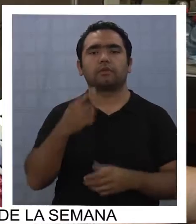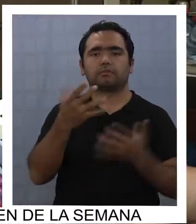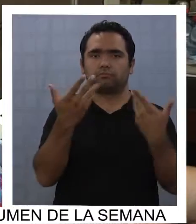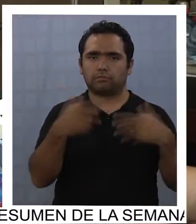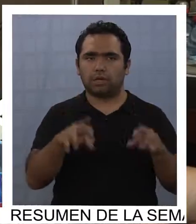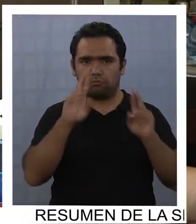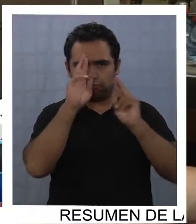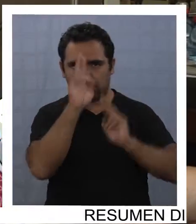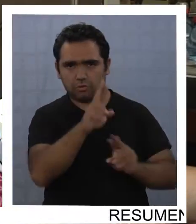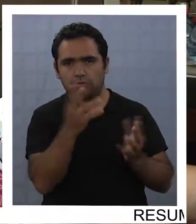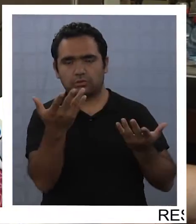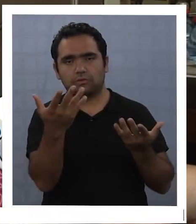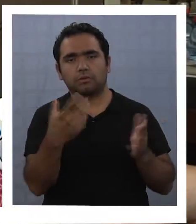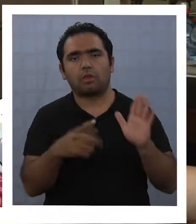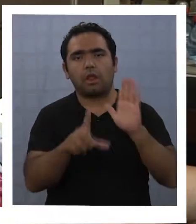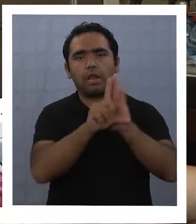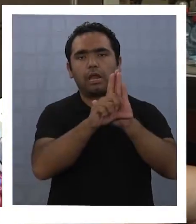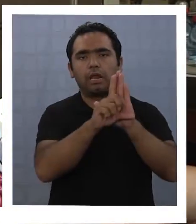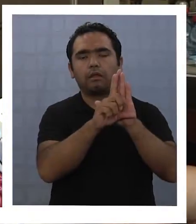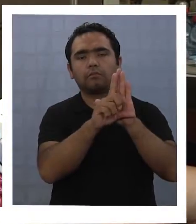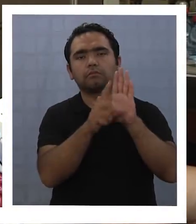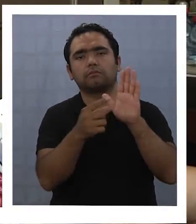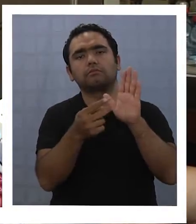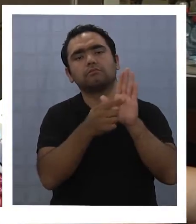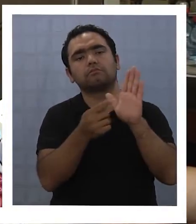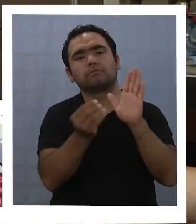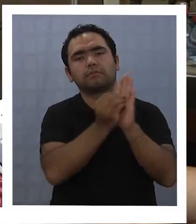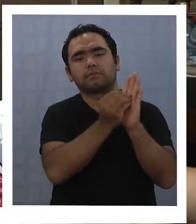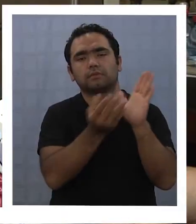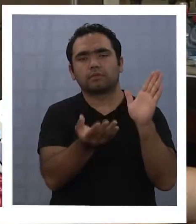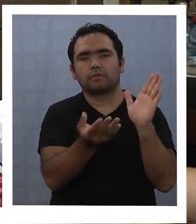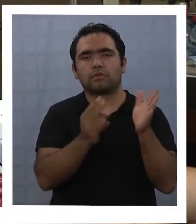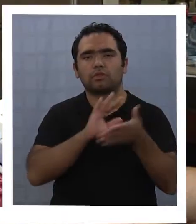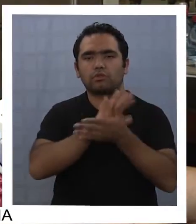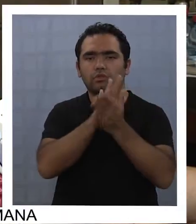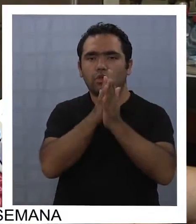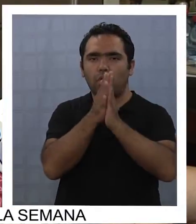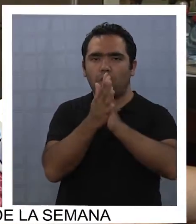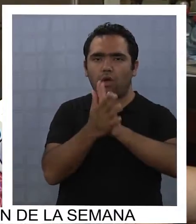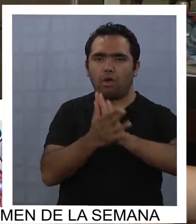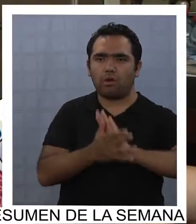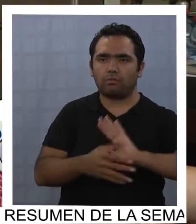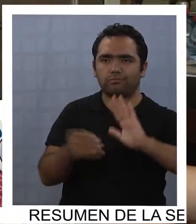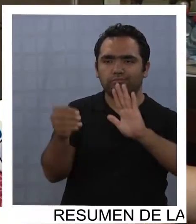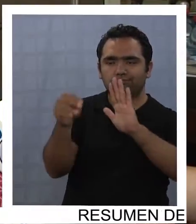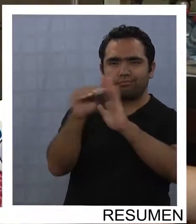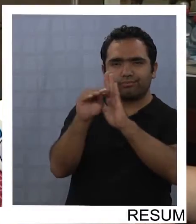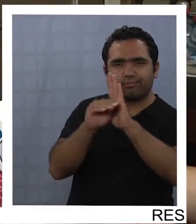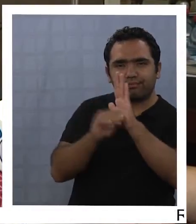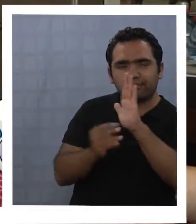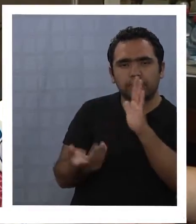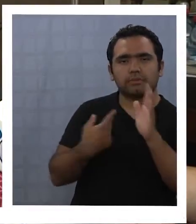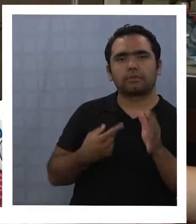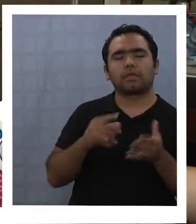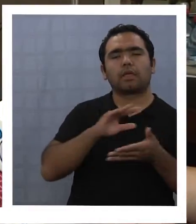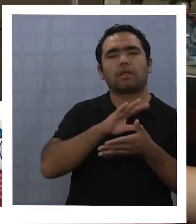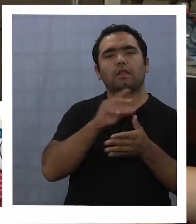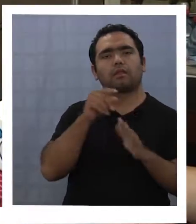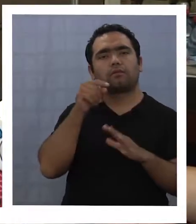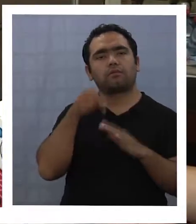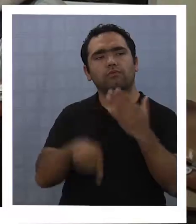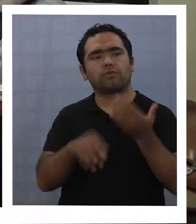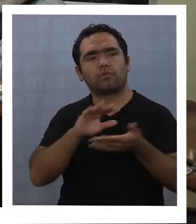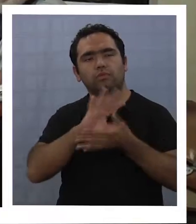todos estos preceptos que en el fondo van a obligar a muchos,